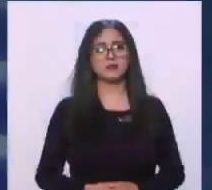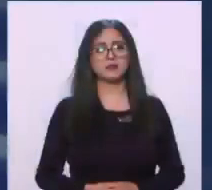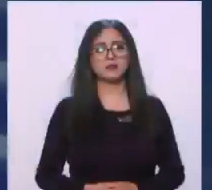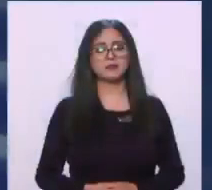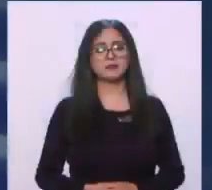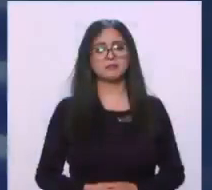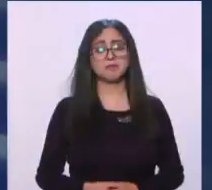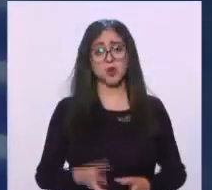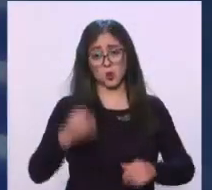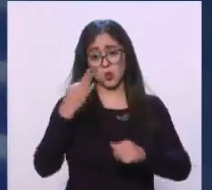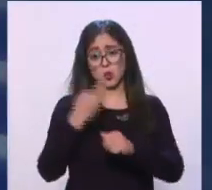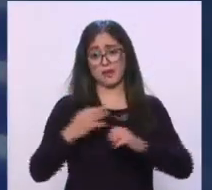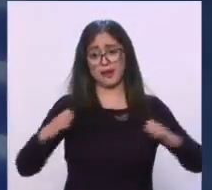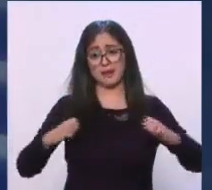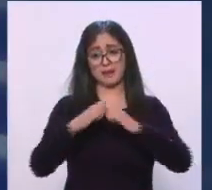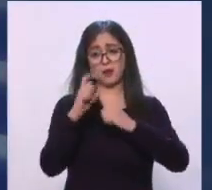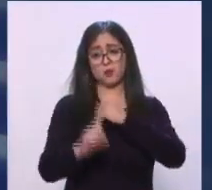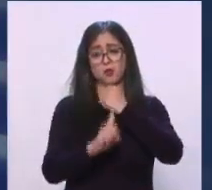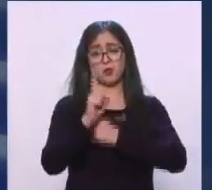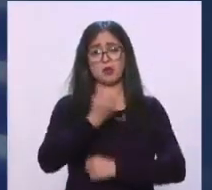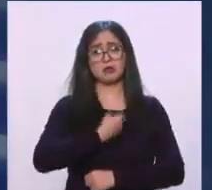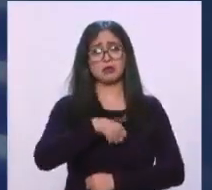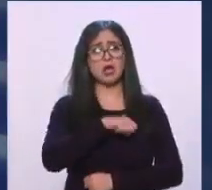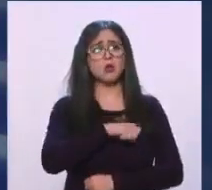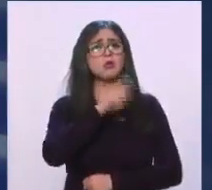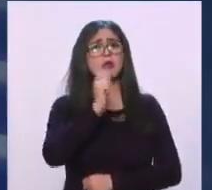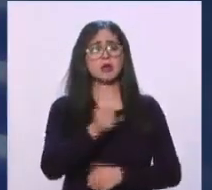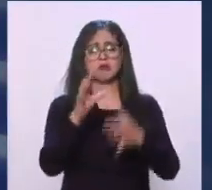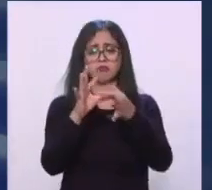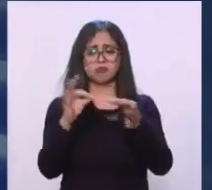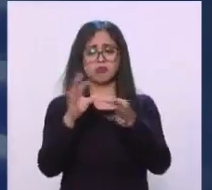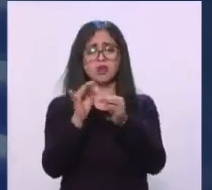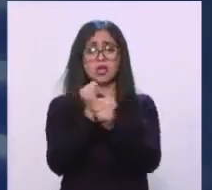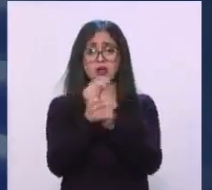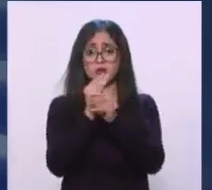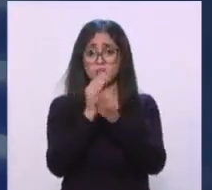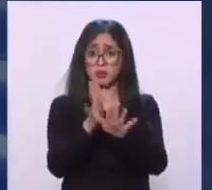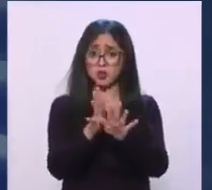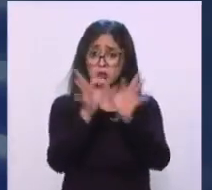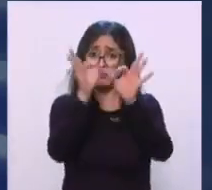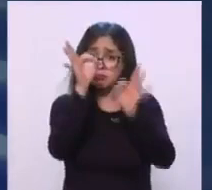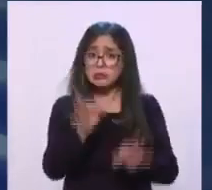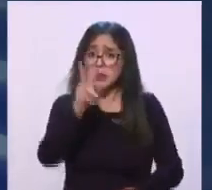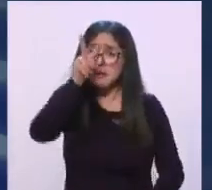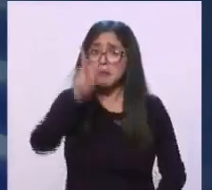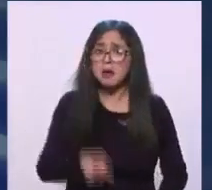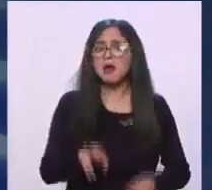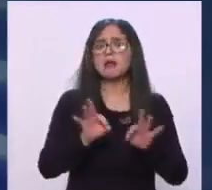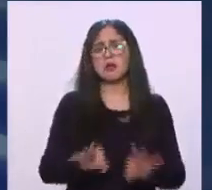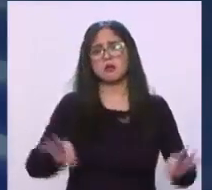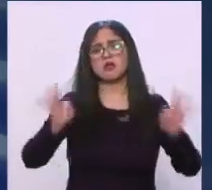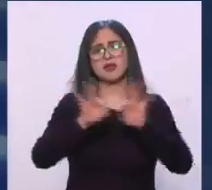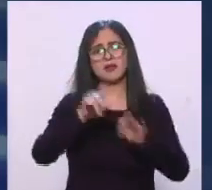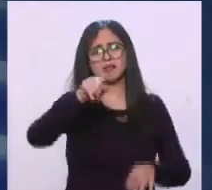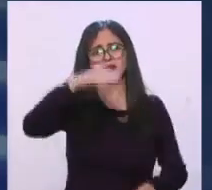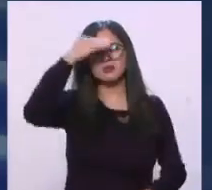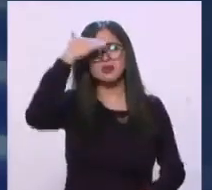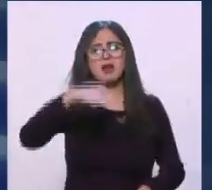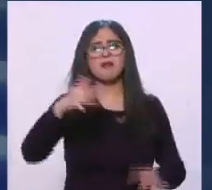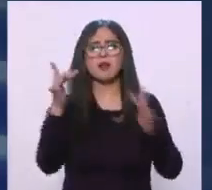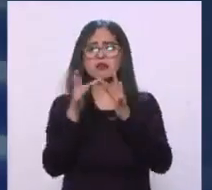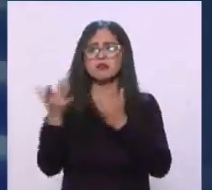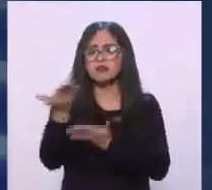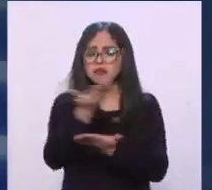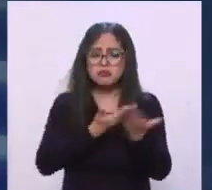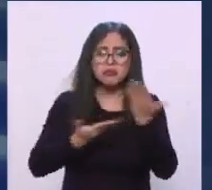de la información es de vital importancia, más aún cuando en distintos medios y en redes sociales se